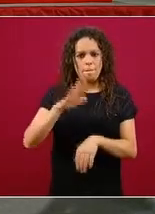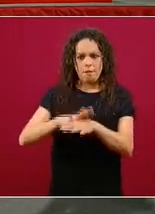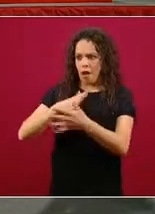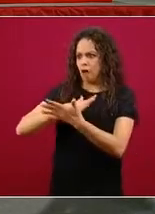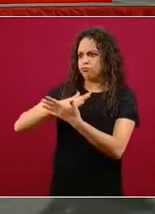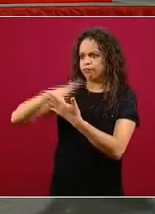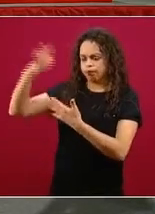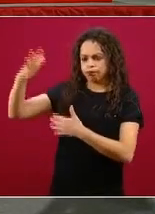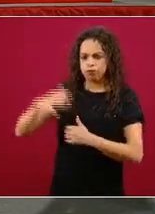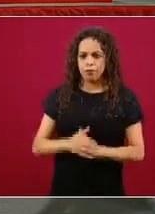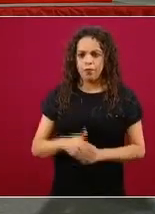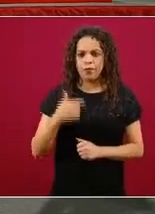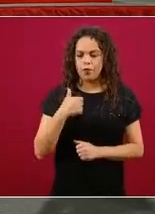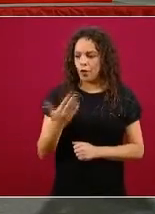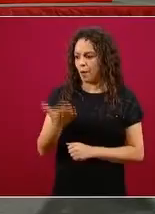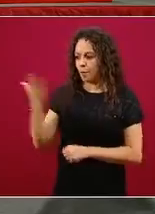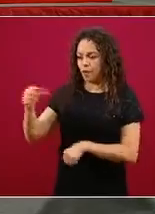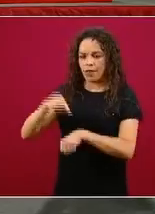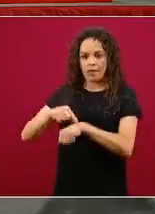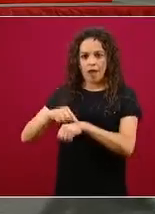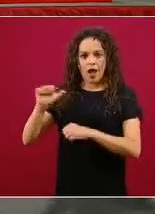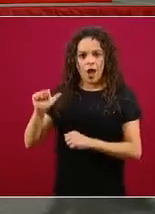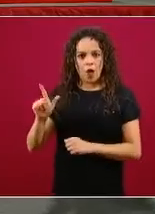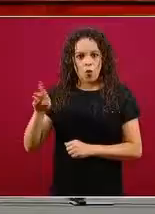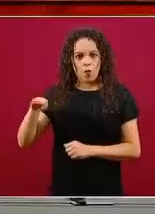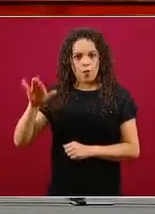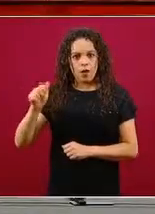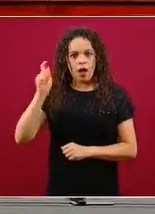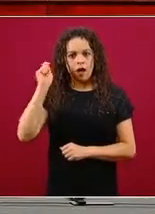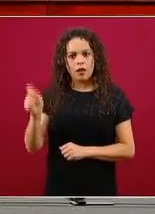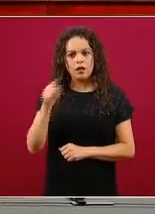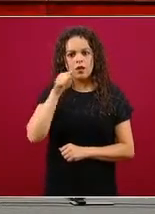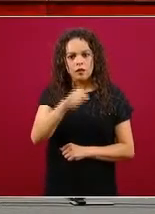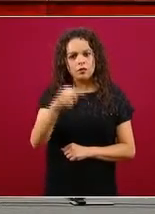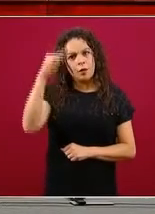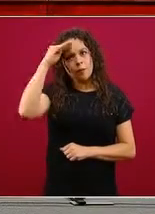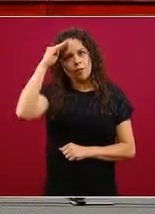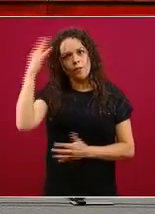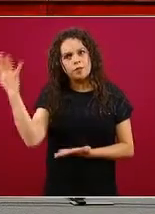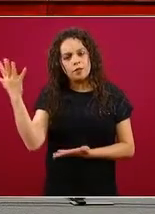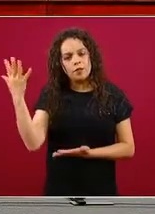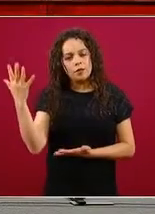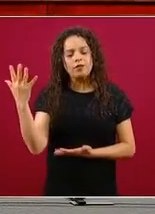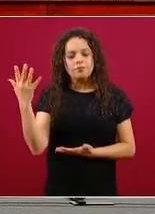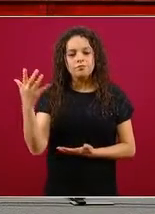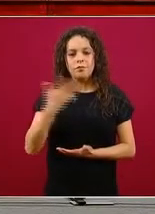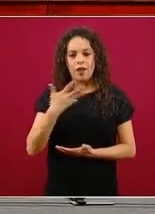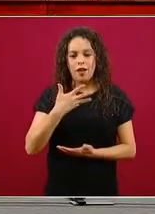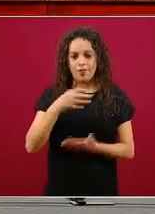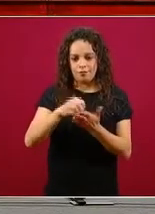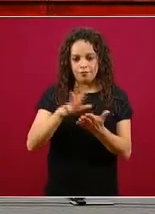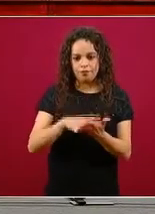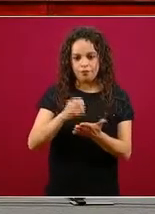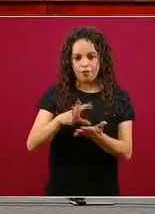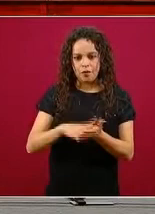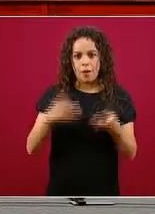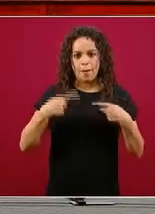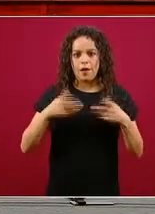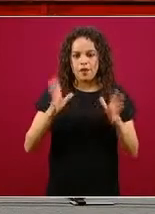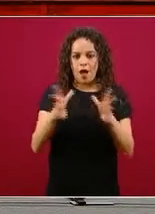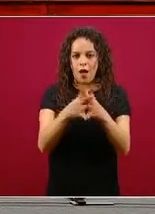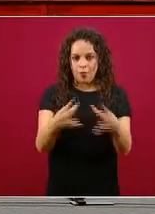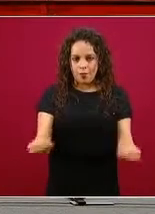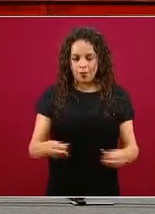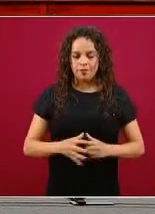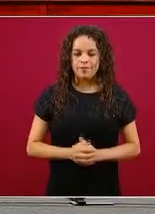doctor Alomía si nos comenta sobre la perspectiva que tenemos del análisis de los casos recuperados. Sí, en este momento nosotros queremos,